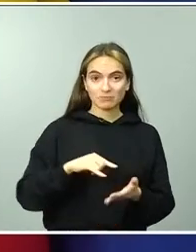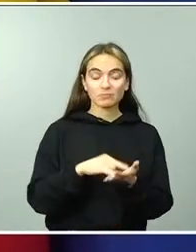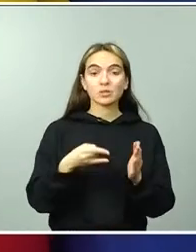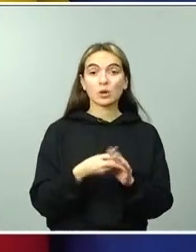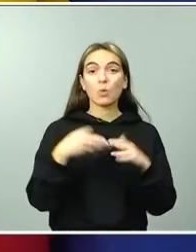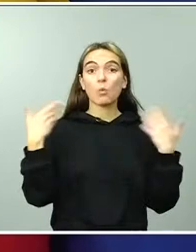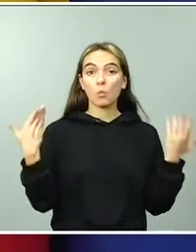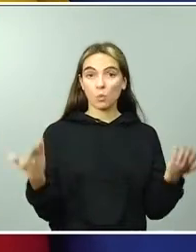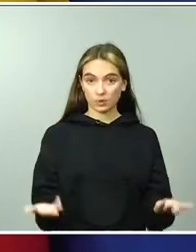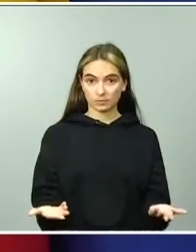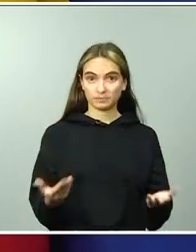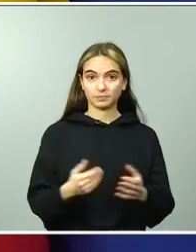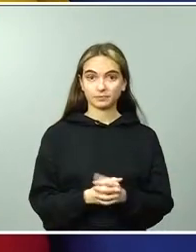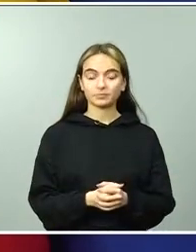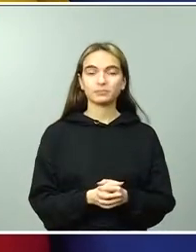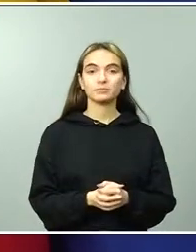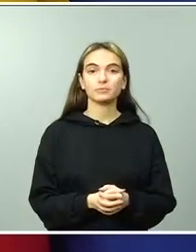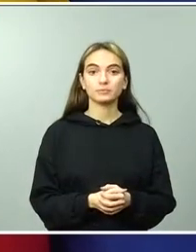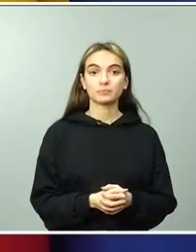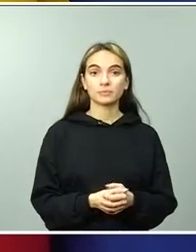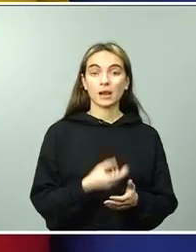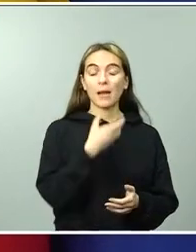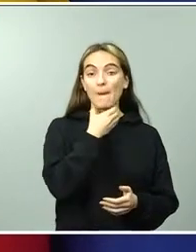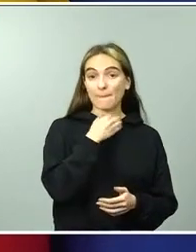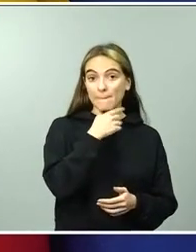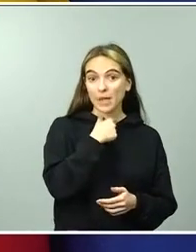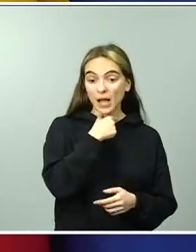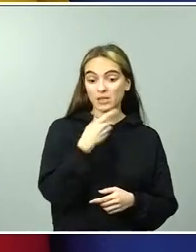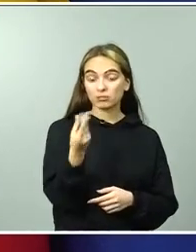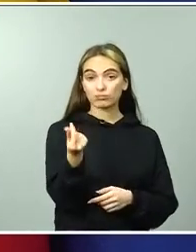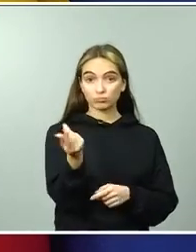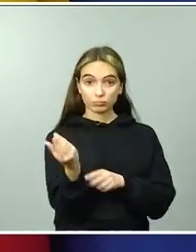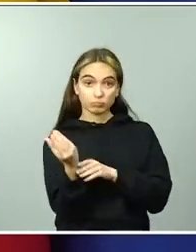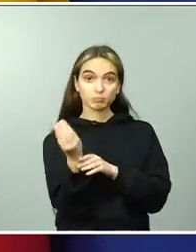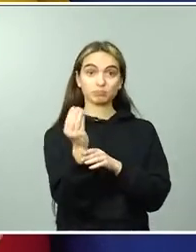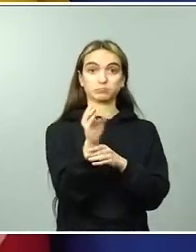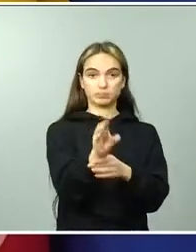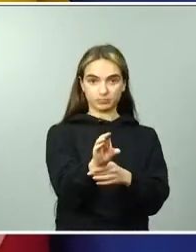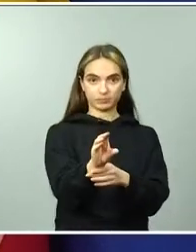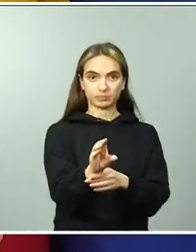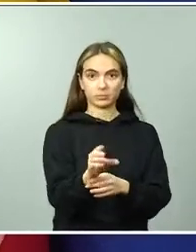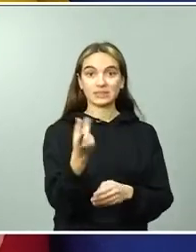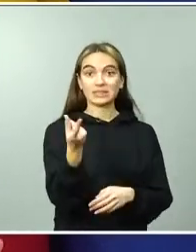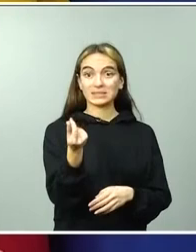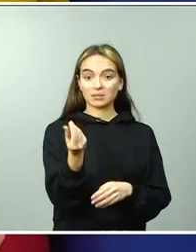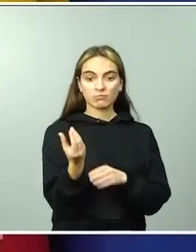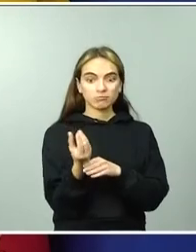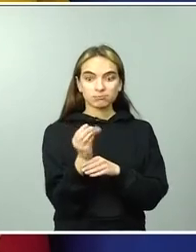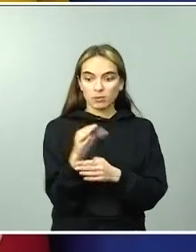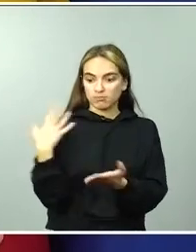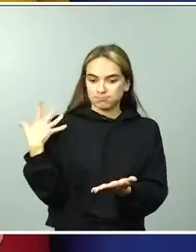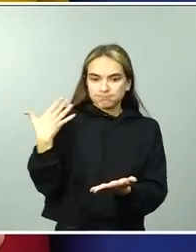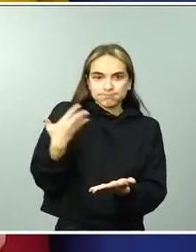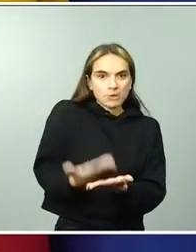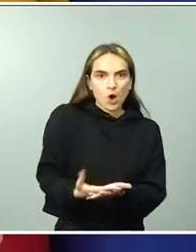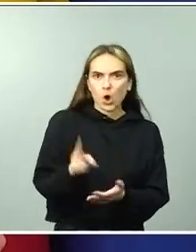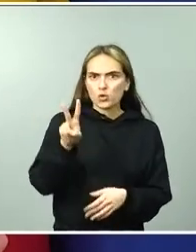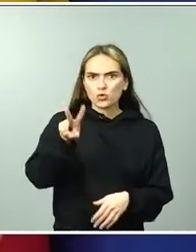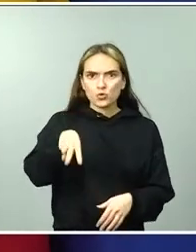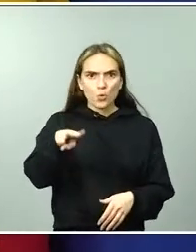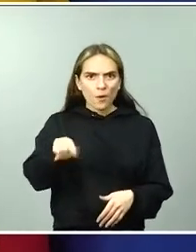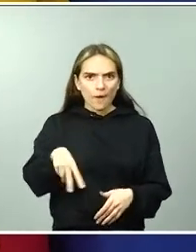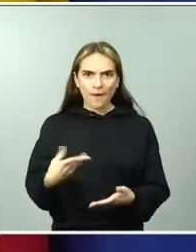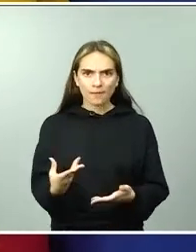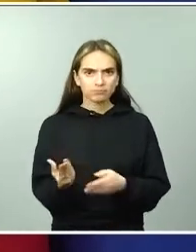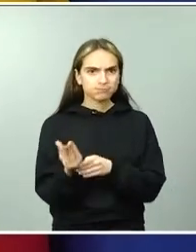destinada a las becas en nuestro país. Estamos hablando de una inversión histórica nunca antes conocida en la